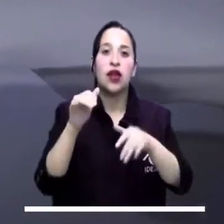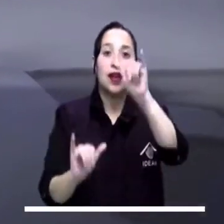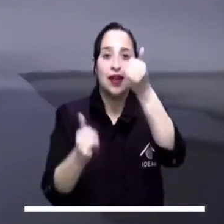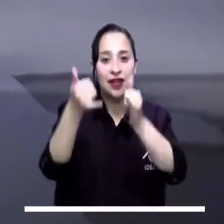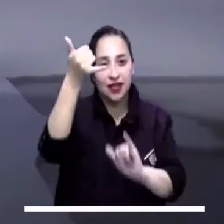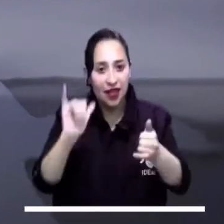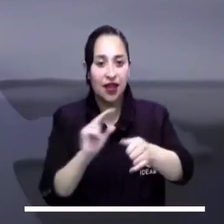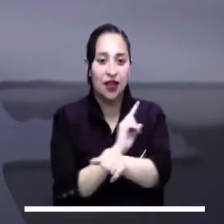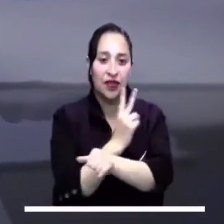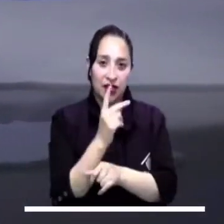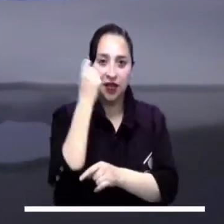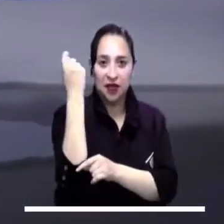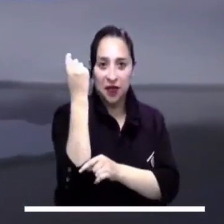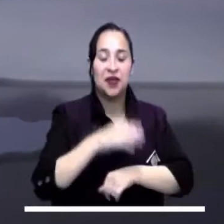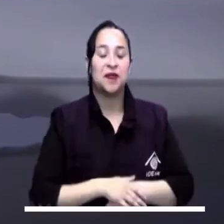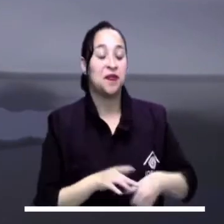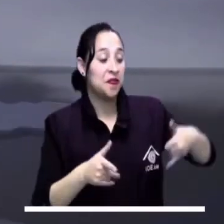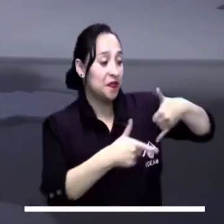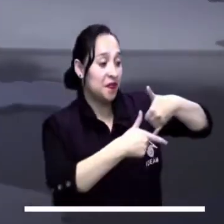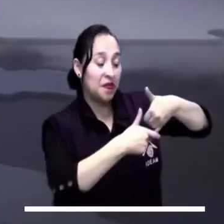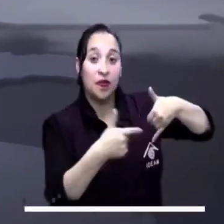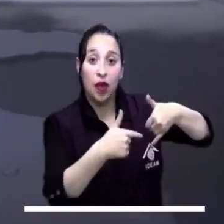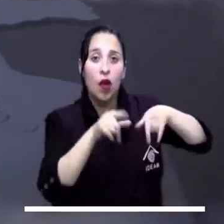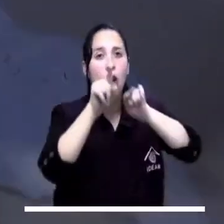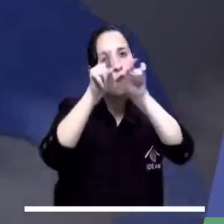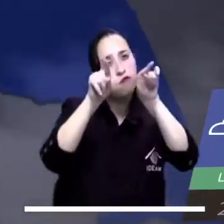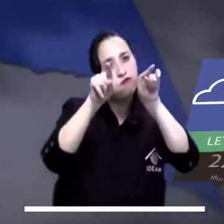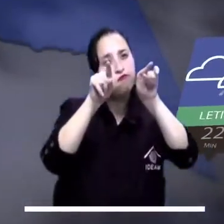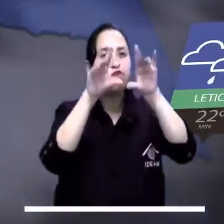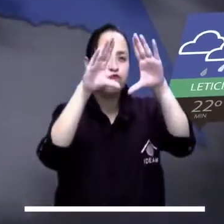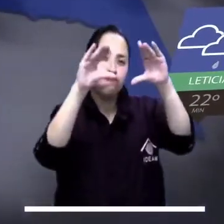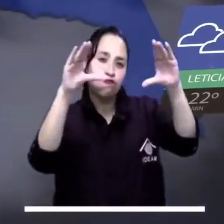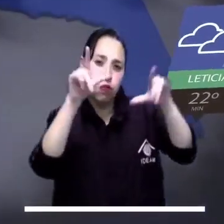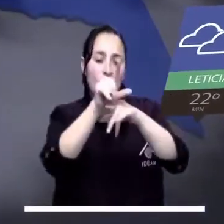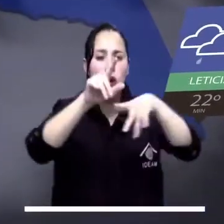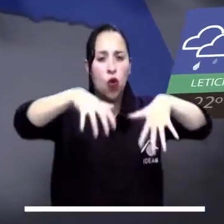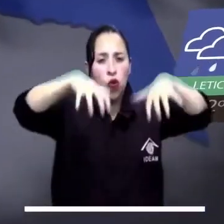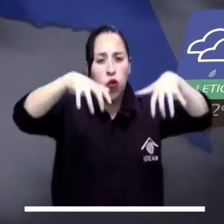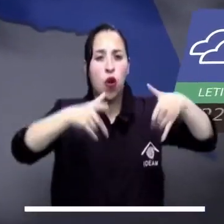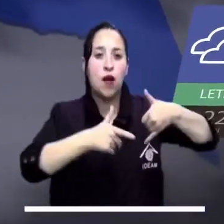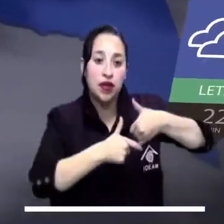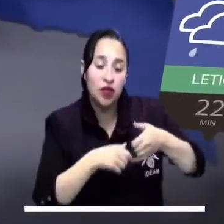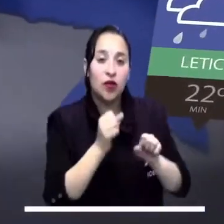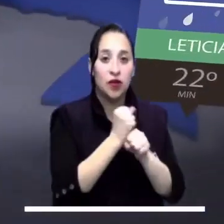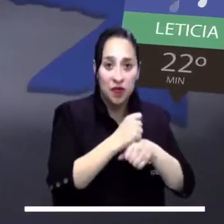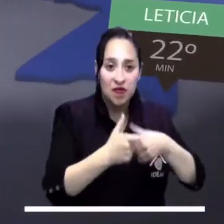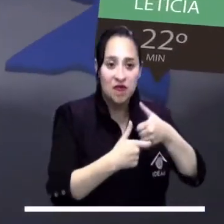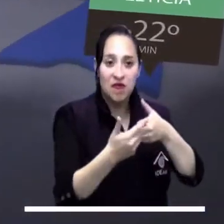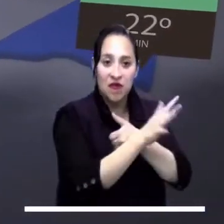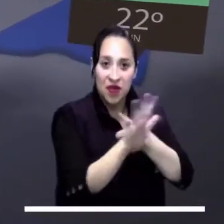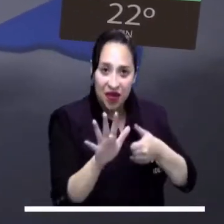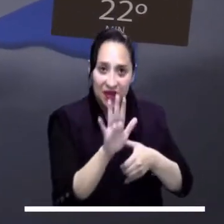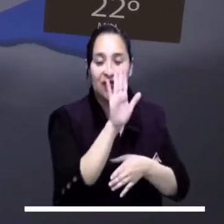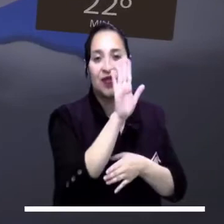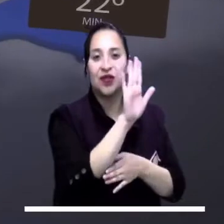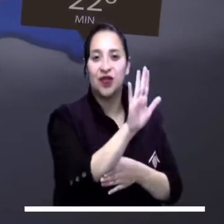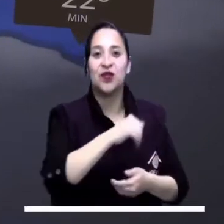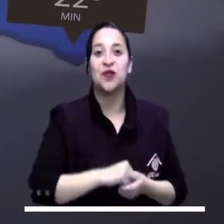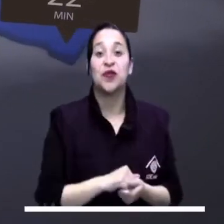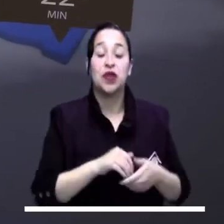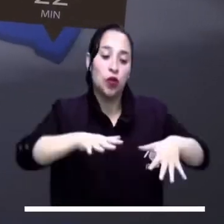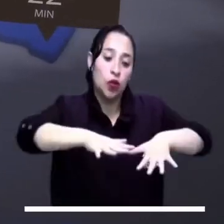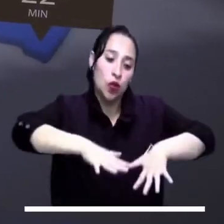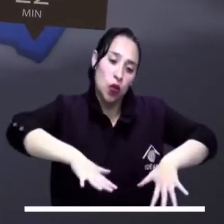occidente de Casanare, Bichada y sur del Meta. En la Amazonía se estima poca nubosidad y lluvias sobre varios sectores de Amazonas, Guainía,